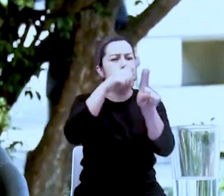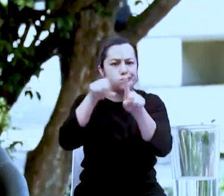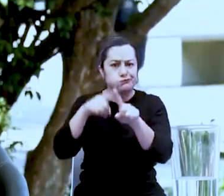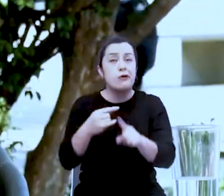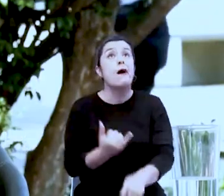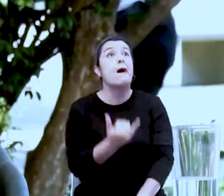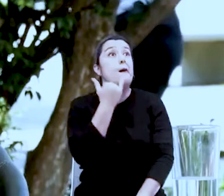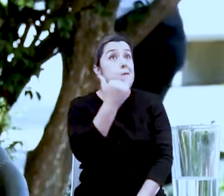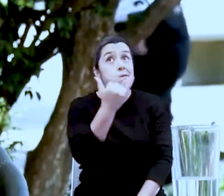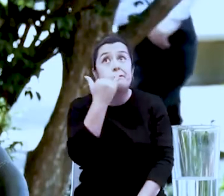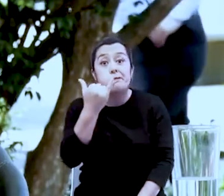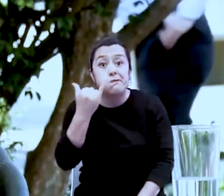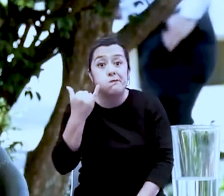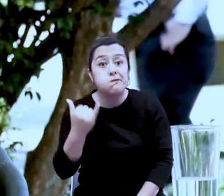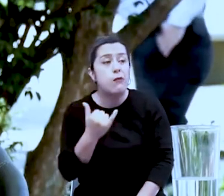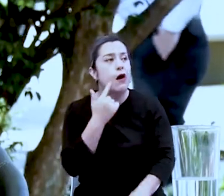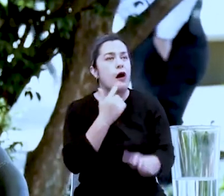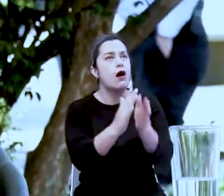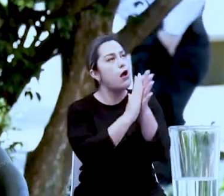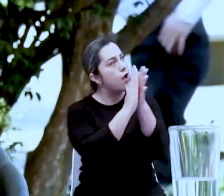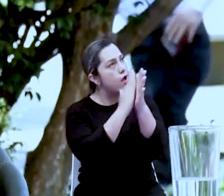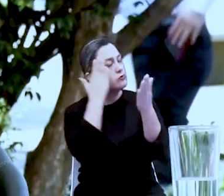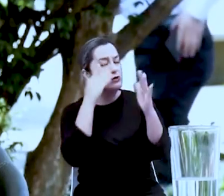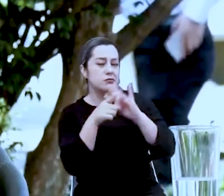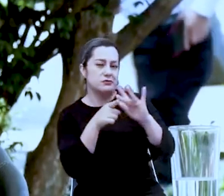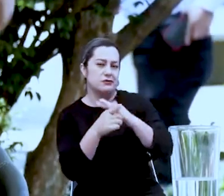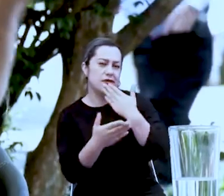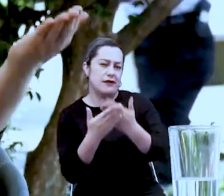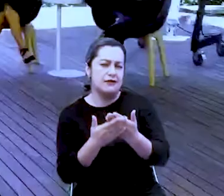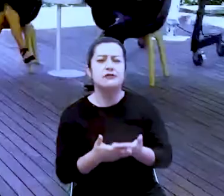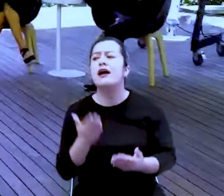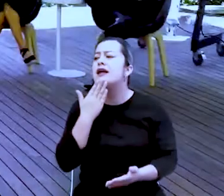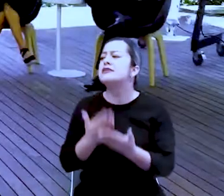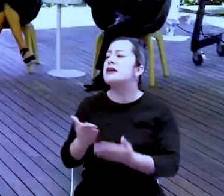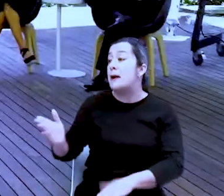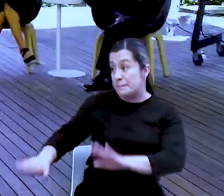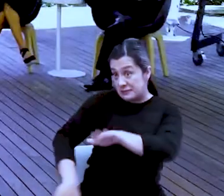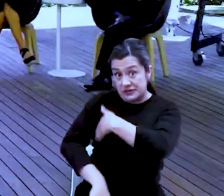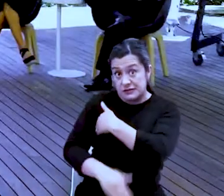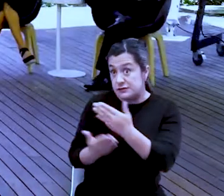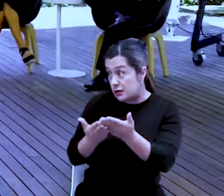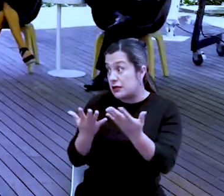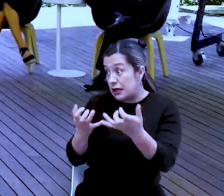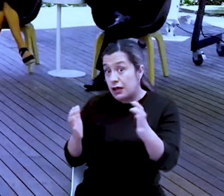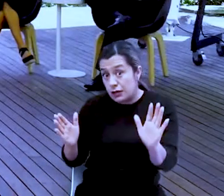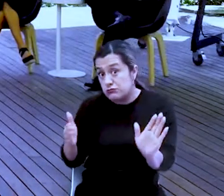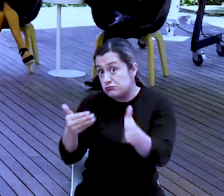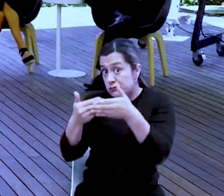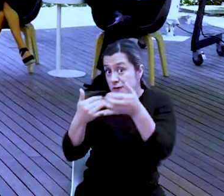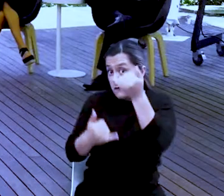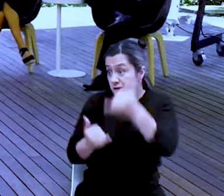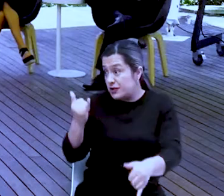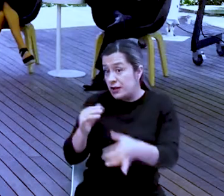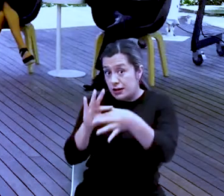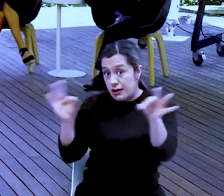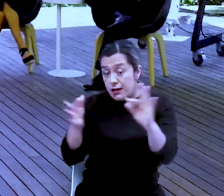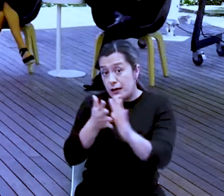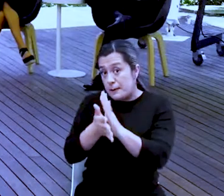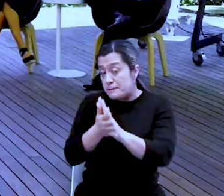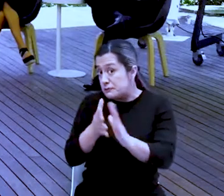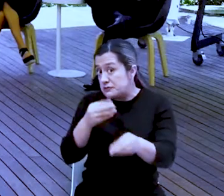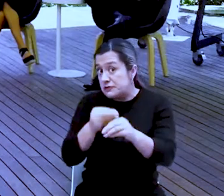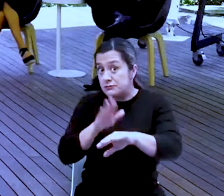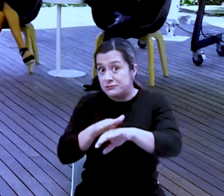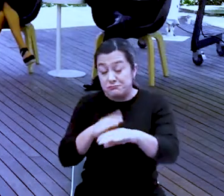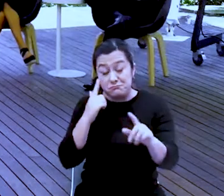territorio, contándonos sobre esa implementación. Gracias a todos ustedes, ministra. No sé si usted quiera cerrar con algún mensaje adicional para cerrar